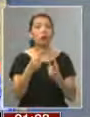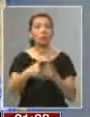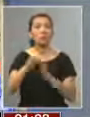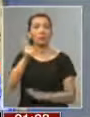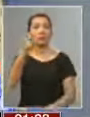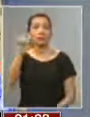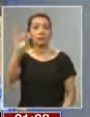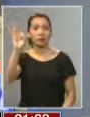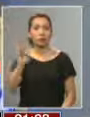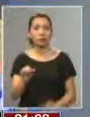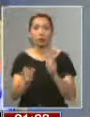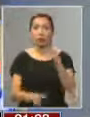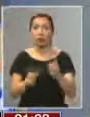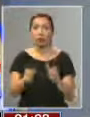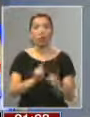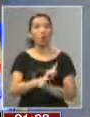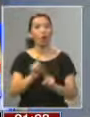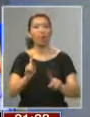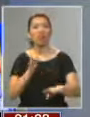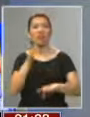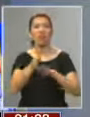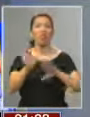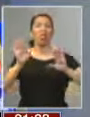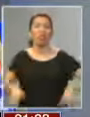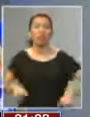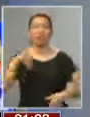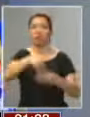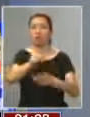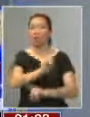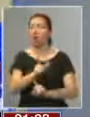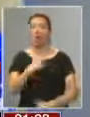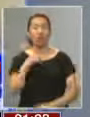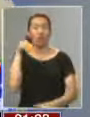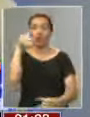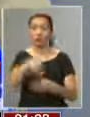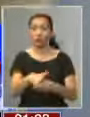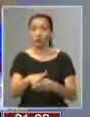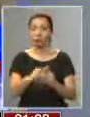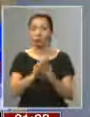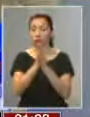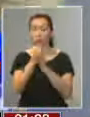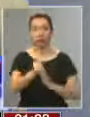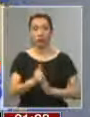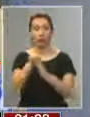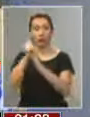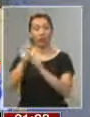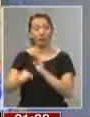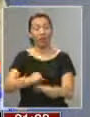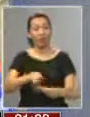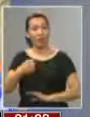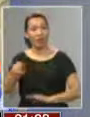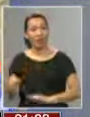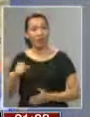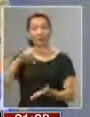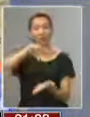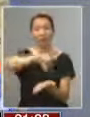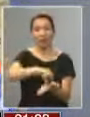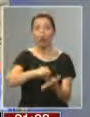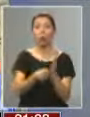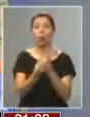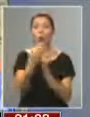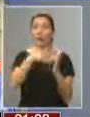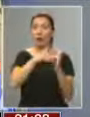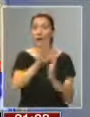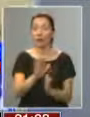60% de la gente no va a ir a votar, no va a ir a votar, todo este liderazgo, en la derecha, en el centro y en la nueva